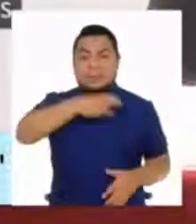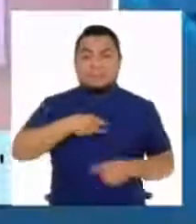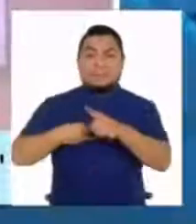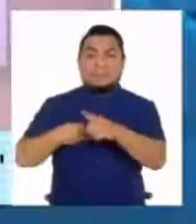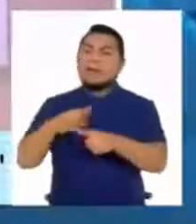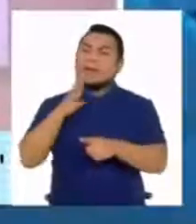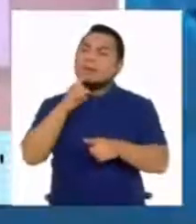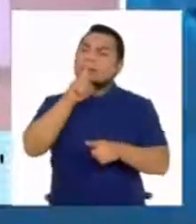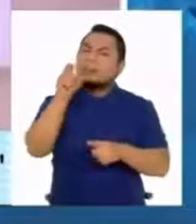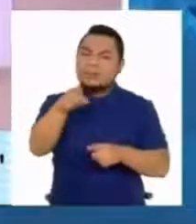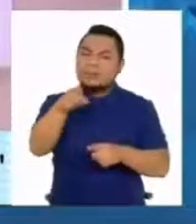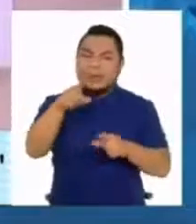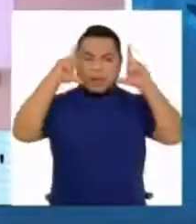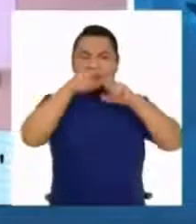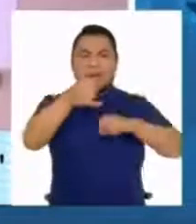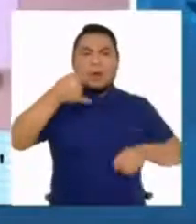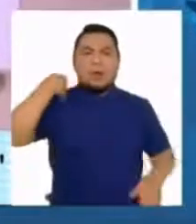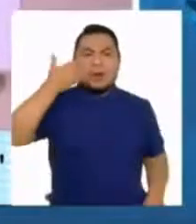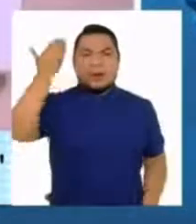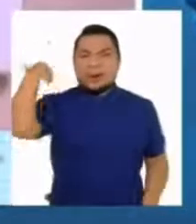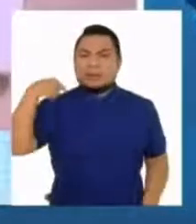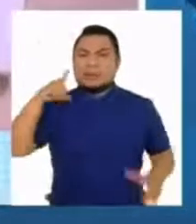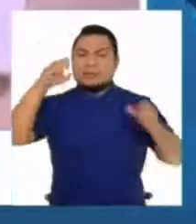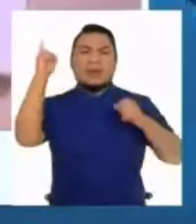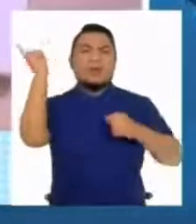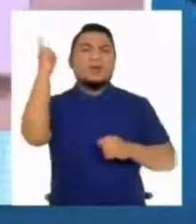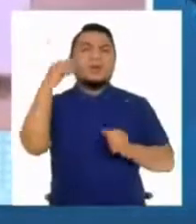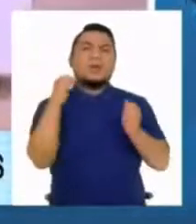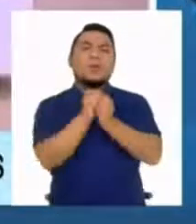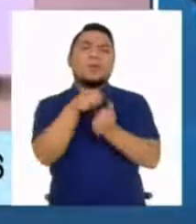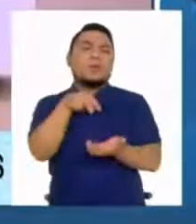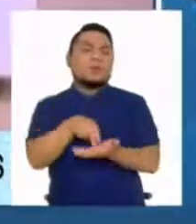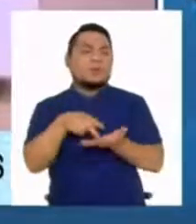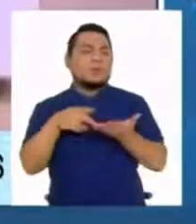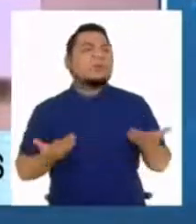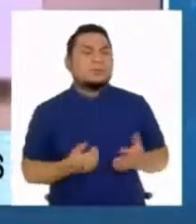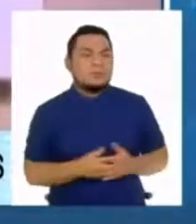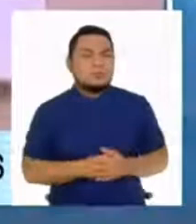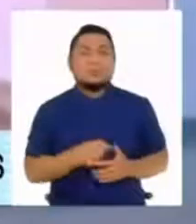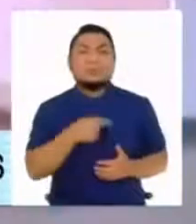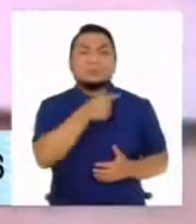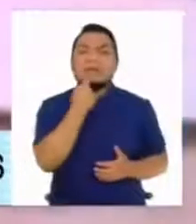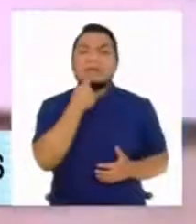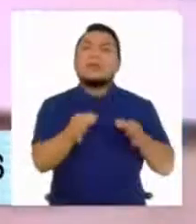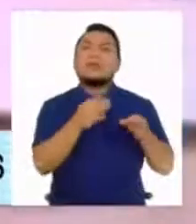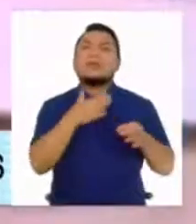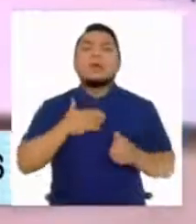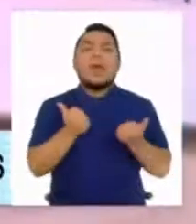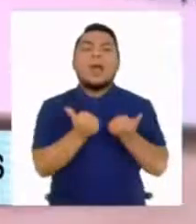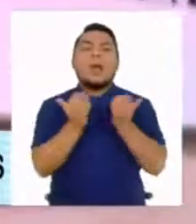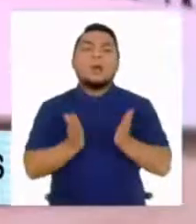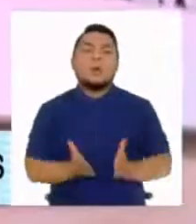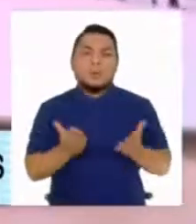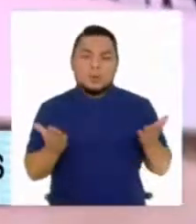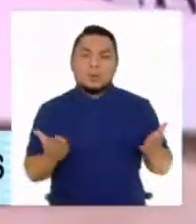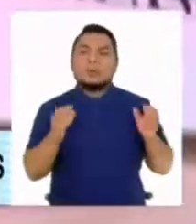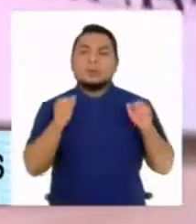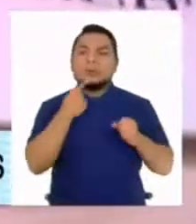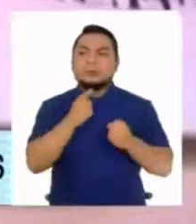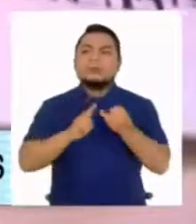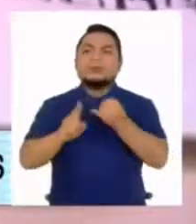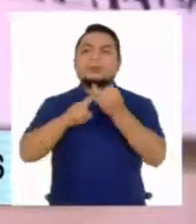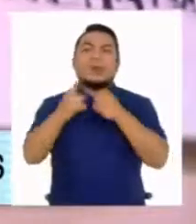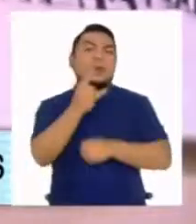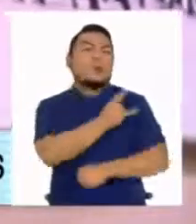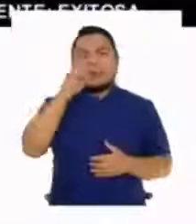se refirió también a la polémica denuncia de Patricia Chirinos con una falta de respeto. Escuchemos sus